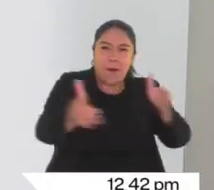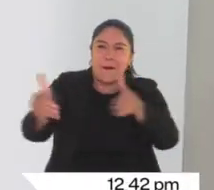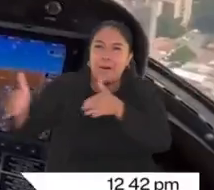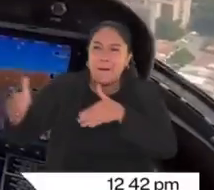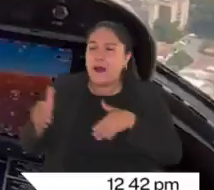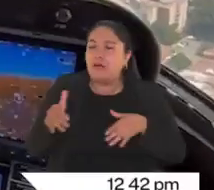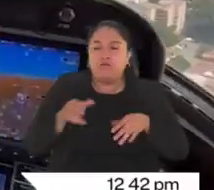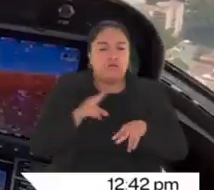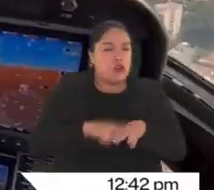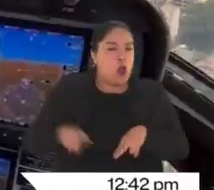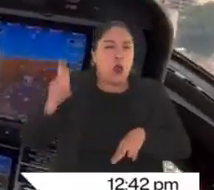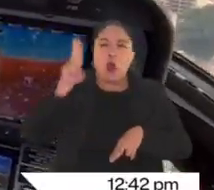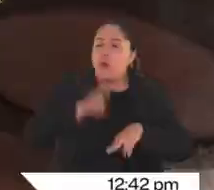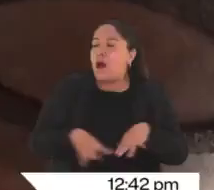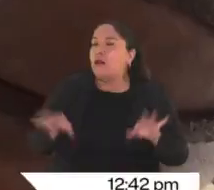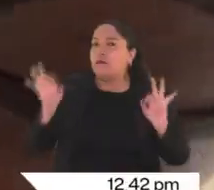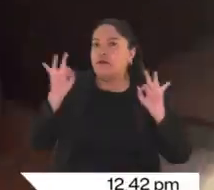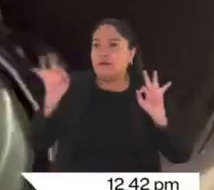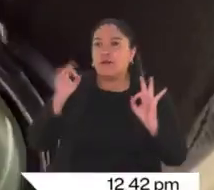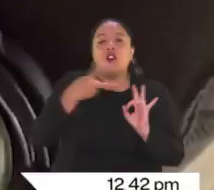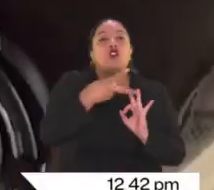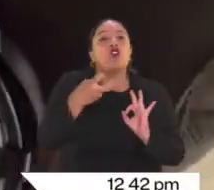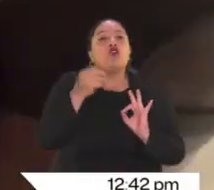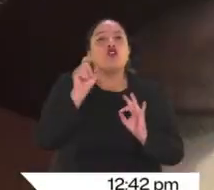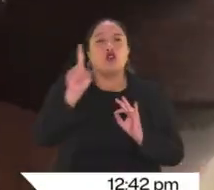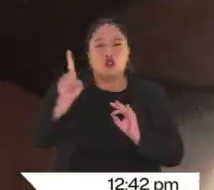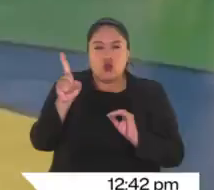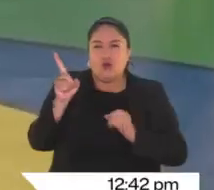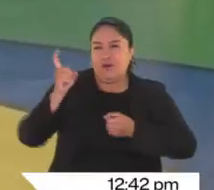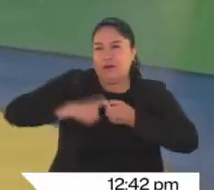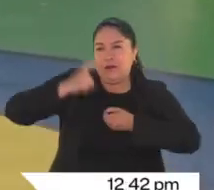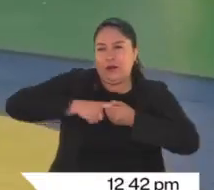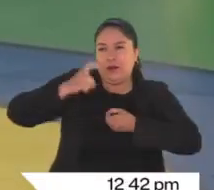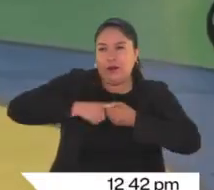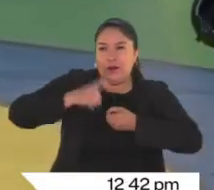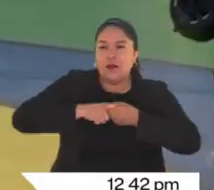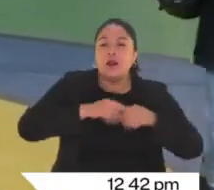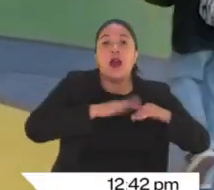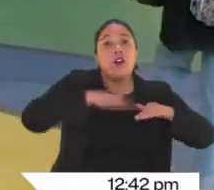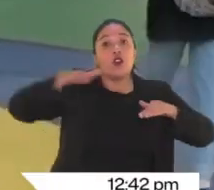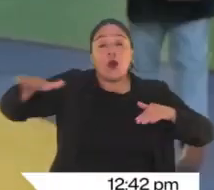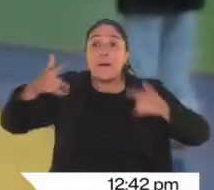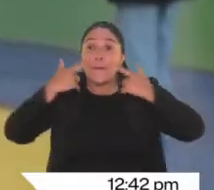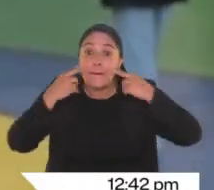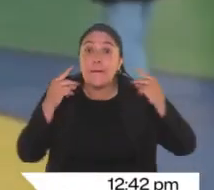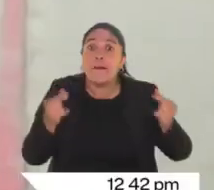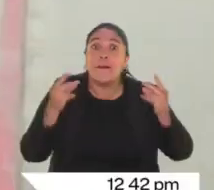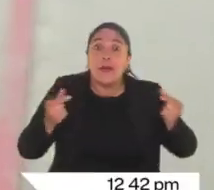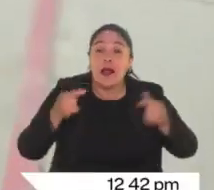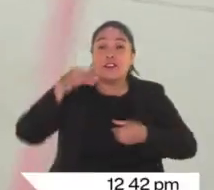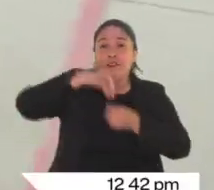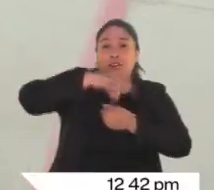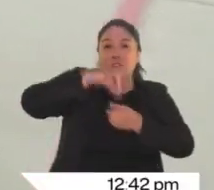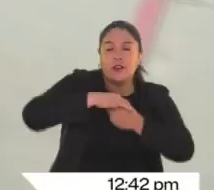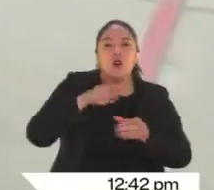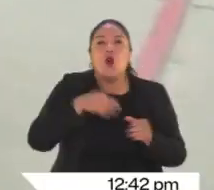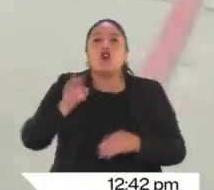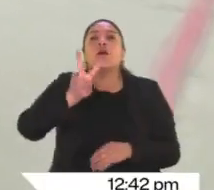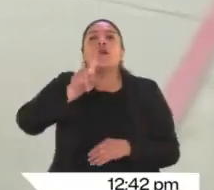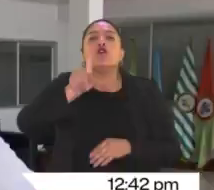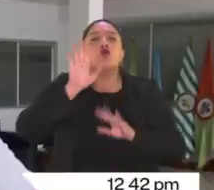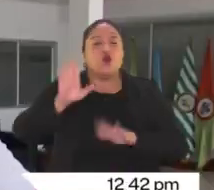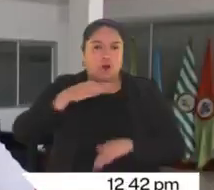normalidad. 201 registros de Antioquia ha recibido el sistema Pilas con el Voto, 21 son de Medellín.